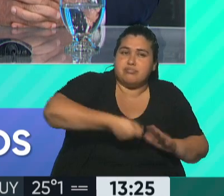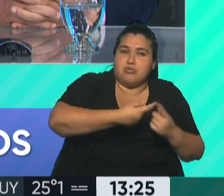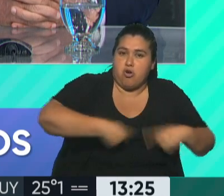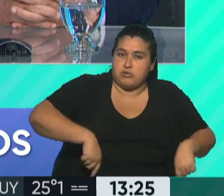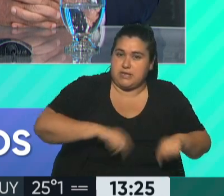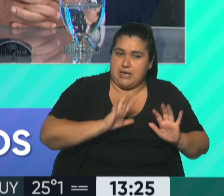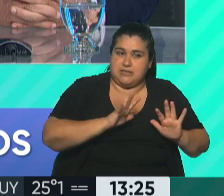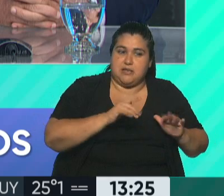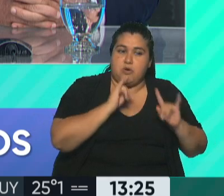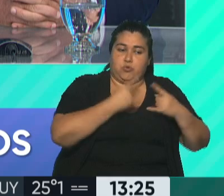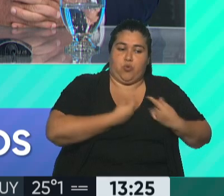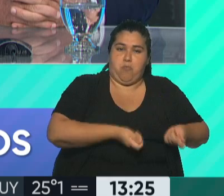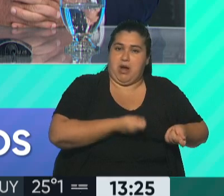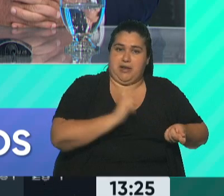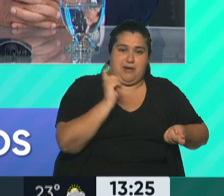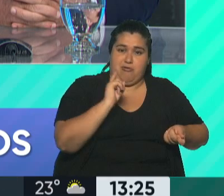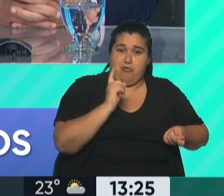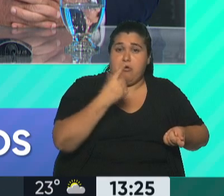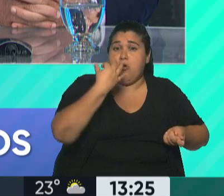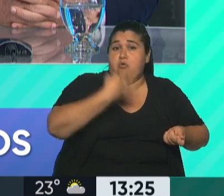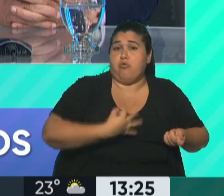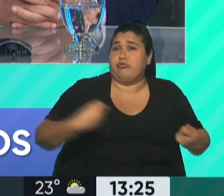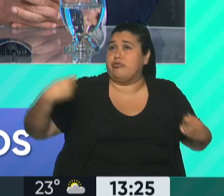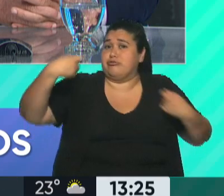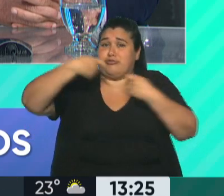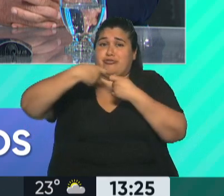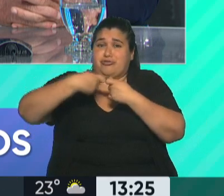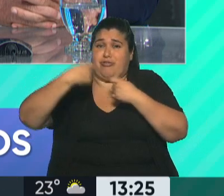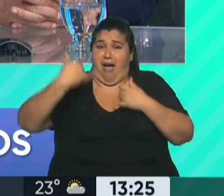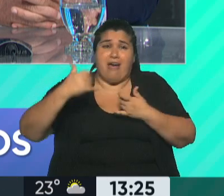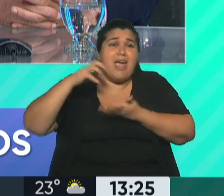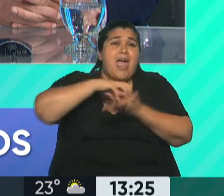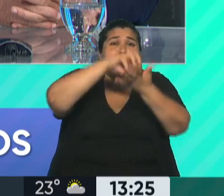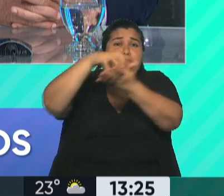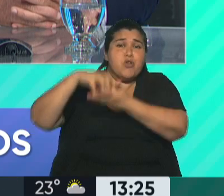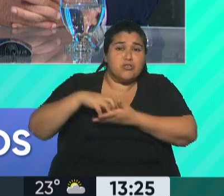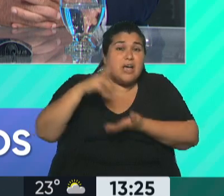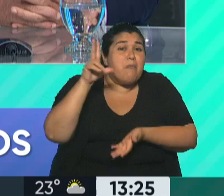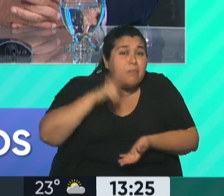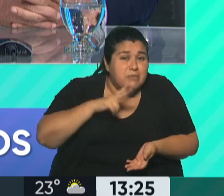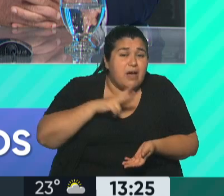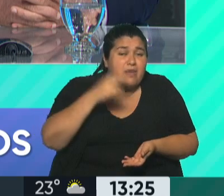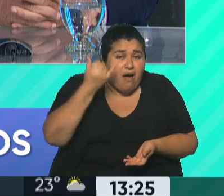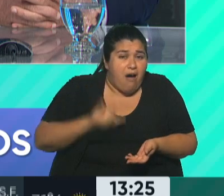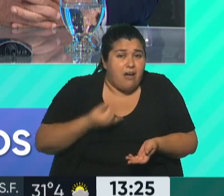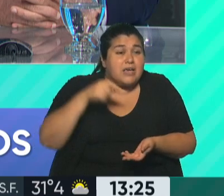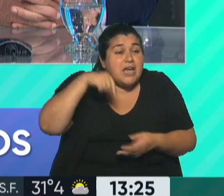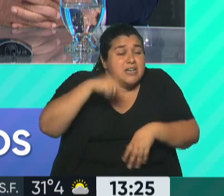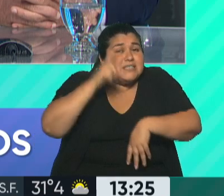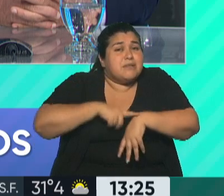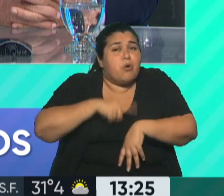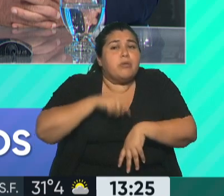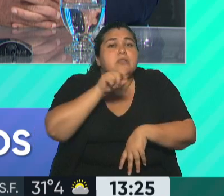Y esto es lo que ha ocurrido, está concesionado, hay empresas concesionarias privadas que en este momento